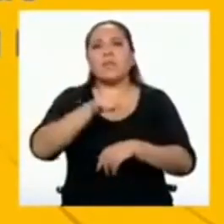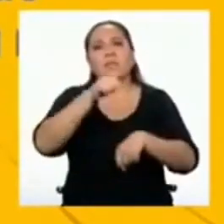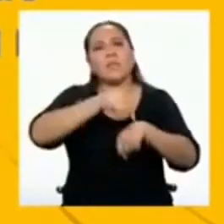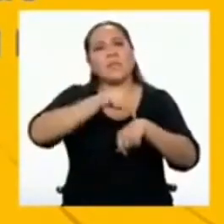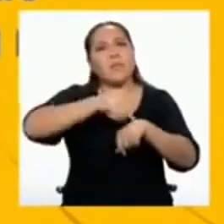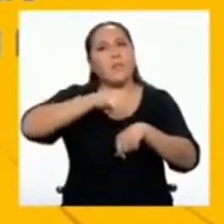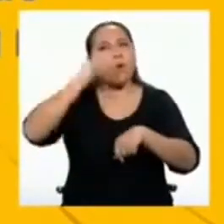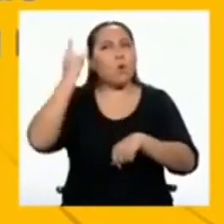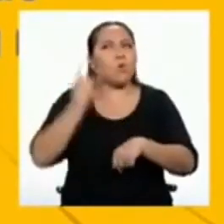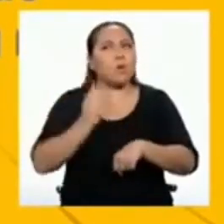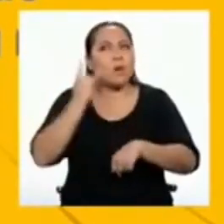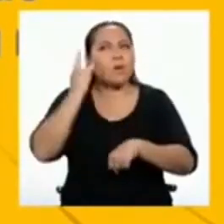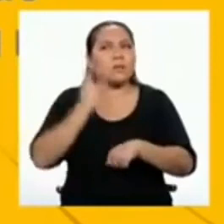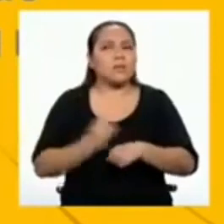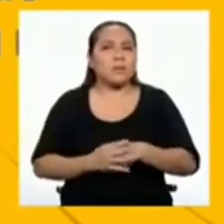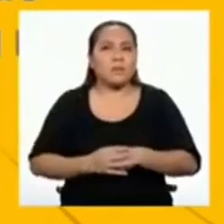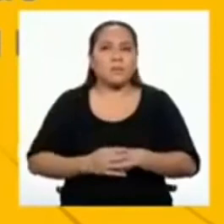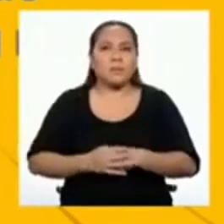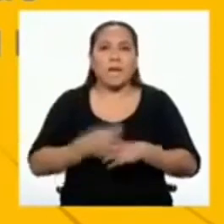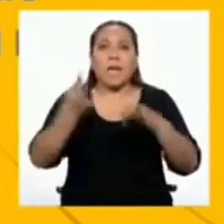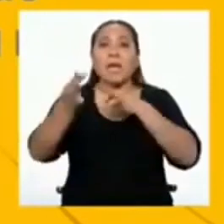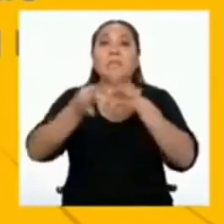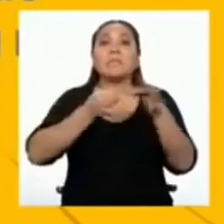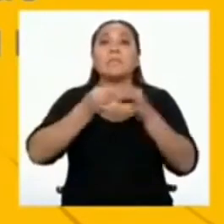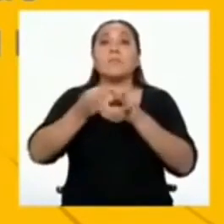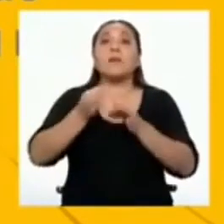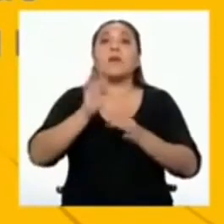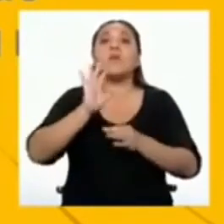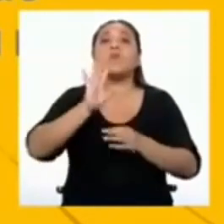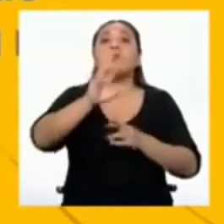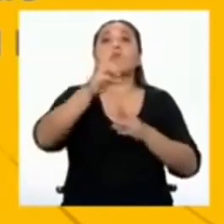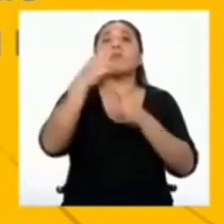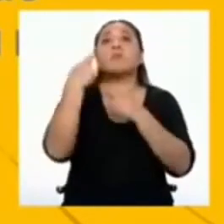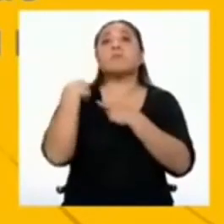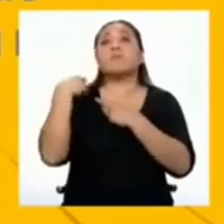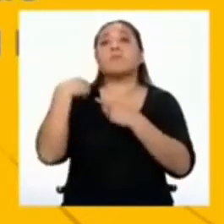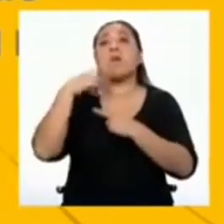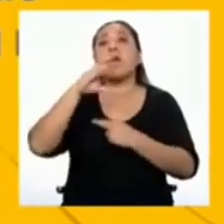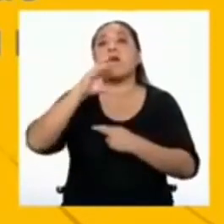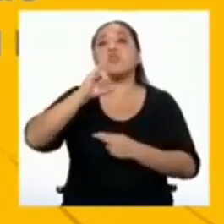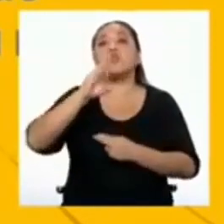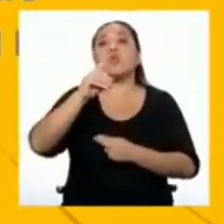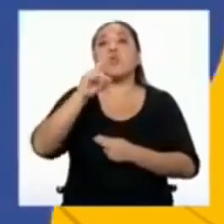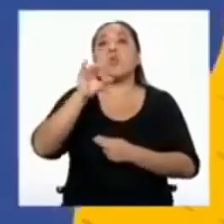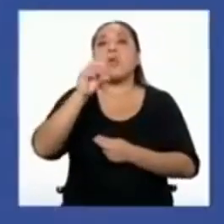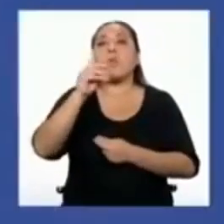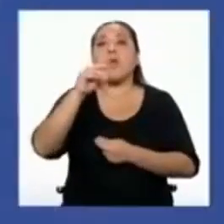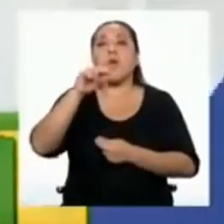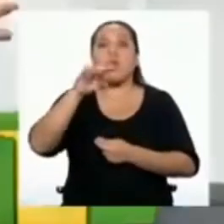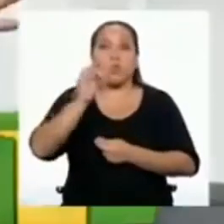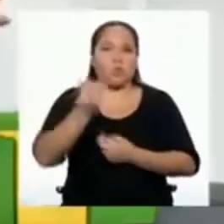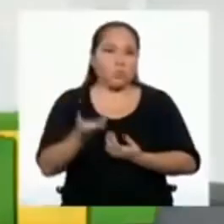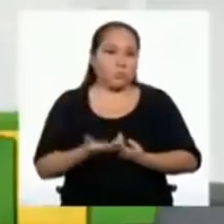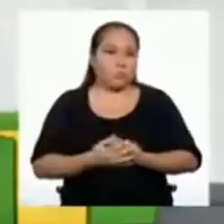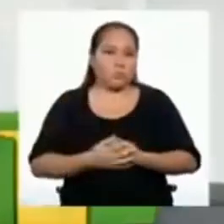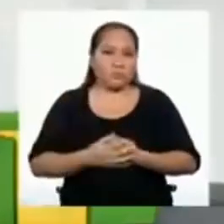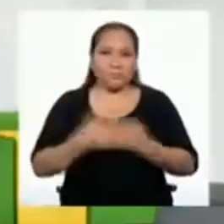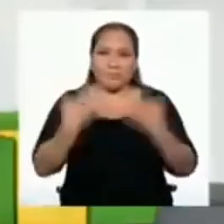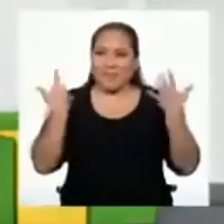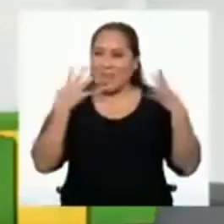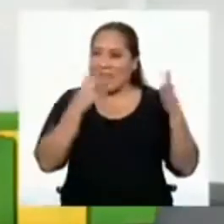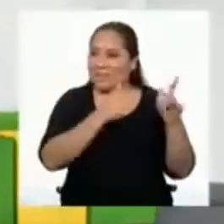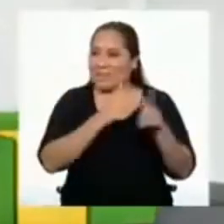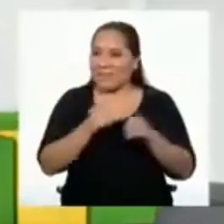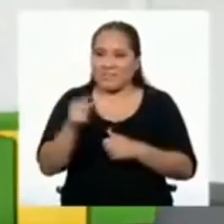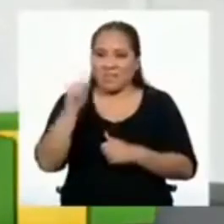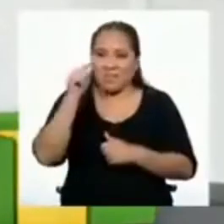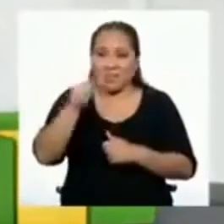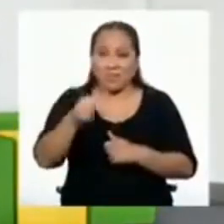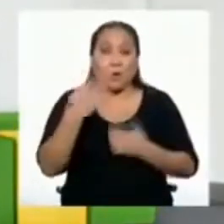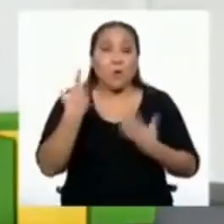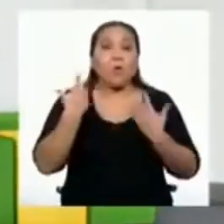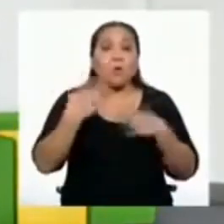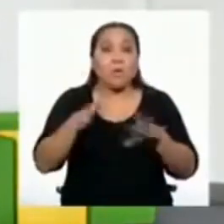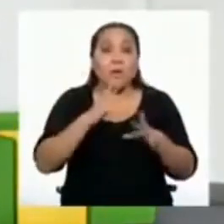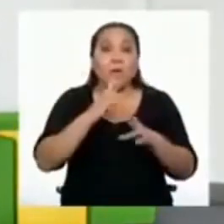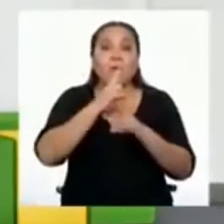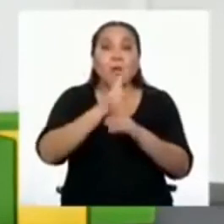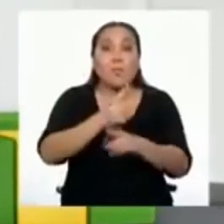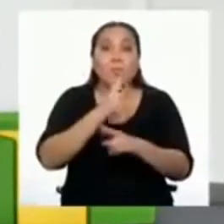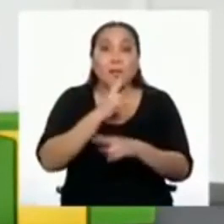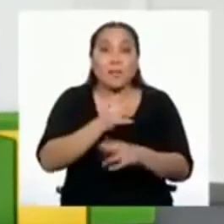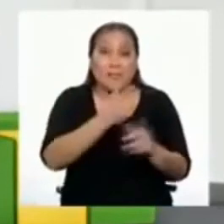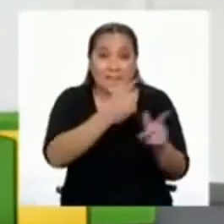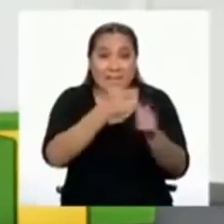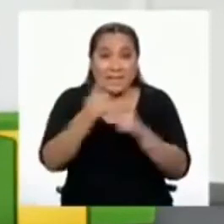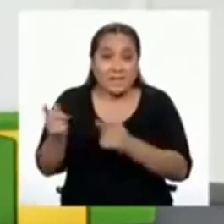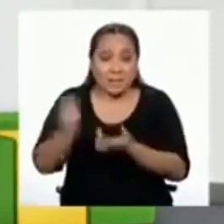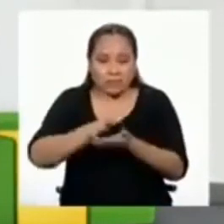de emergencia? Explica cuál es tu rol como ciudadano o ciudadana. Y listo. Esas son. Cuando tengas tus respuestas